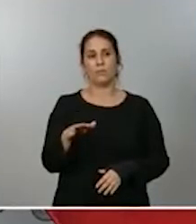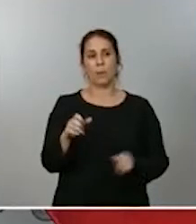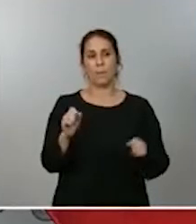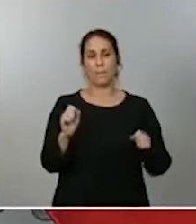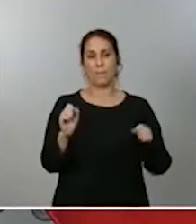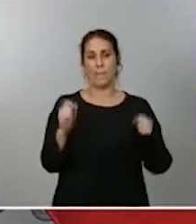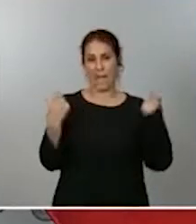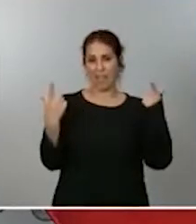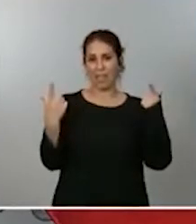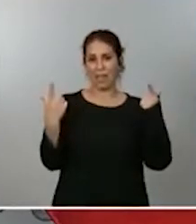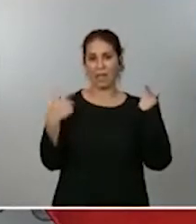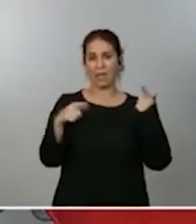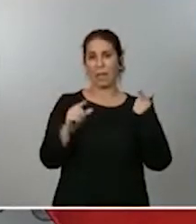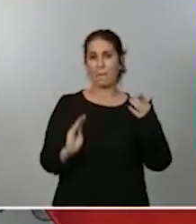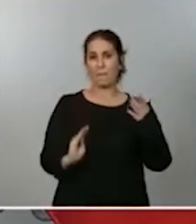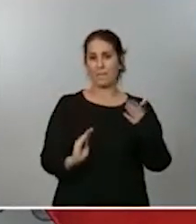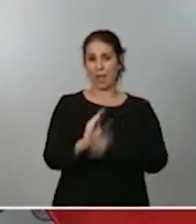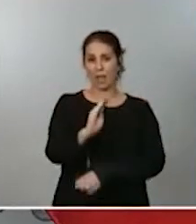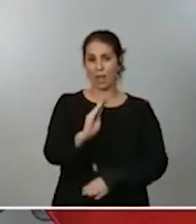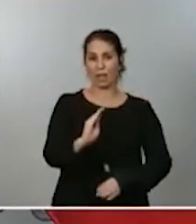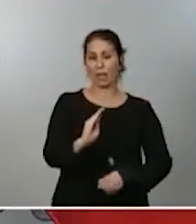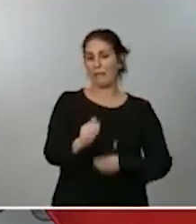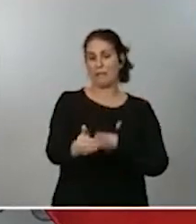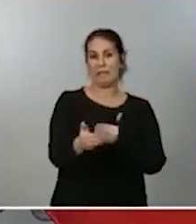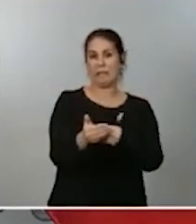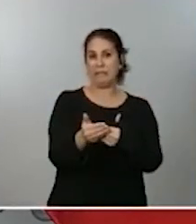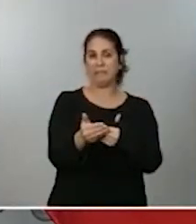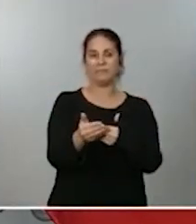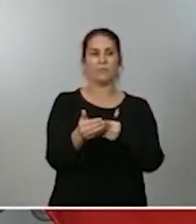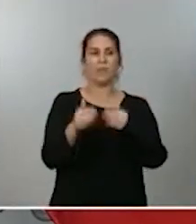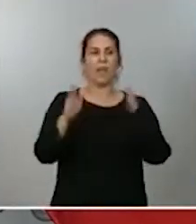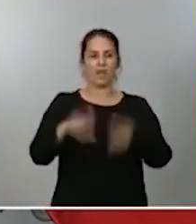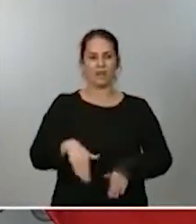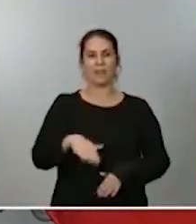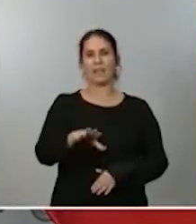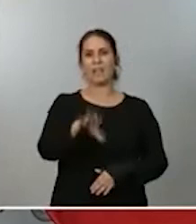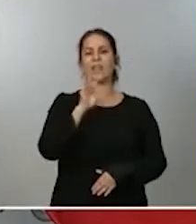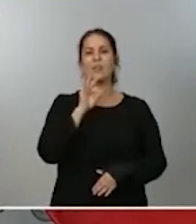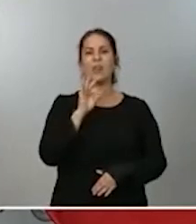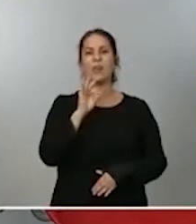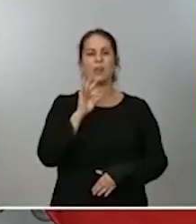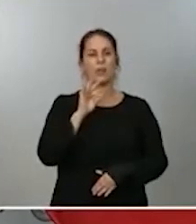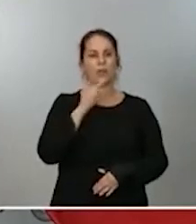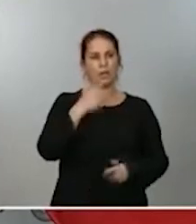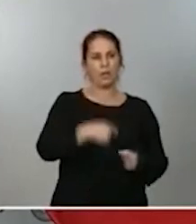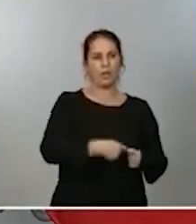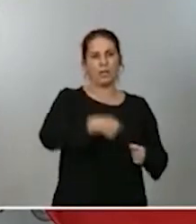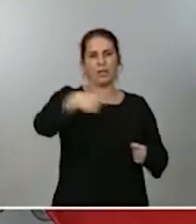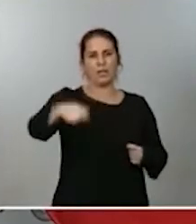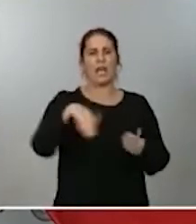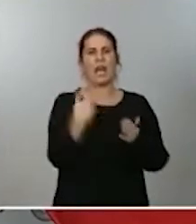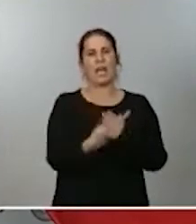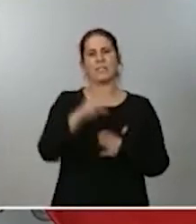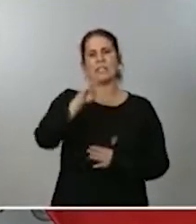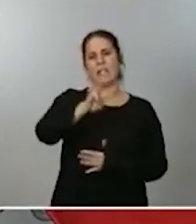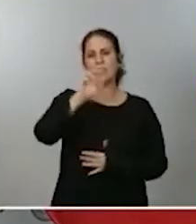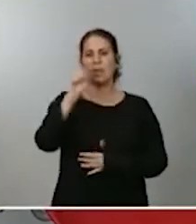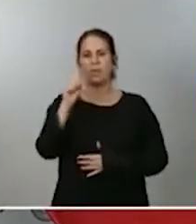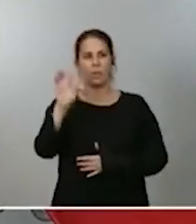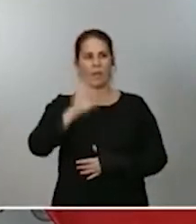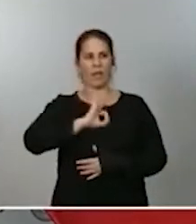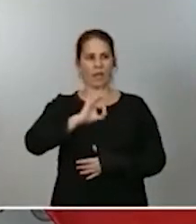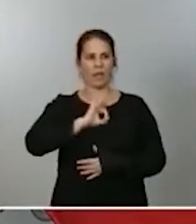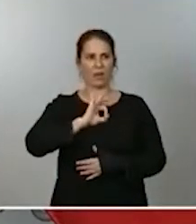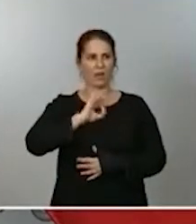esta prestación, se ha decidido ampliar su extensión hasta el próximo 31 de enero para garantizar la